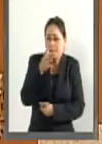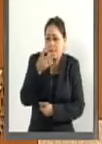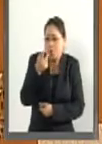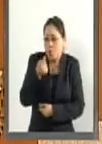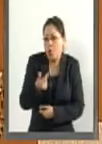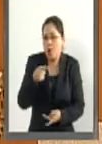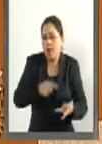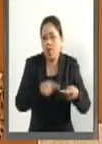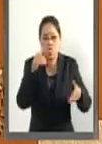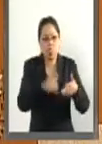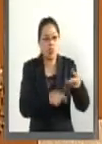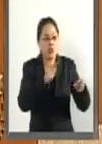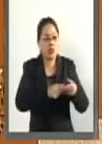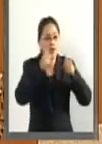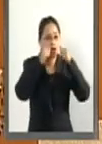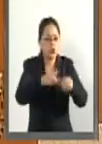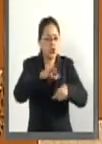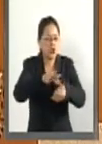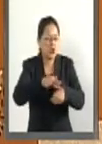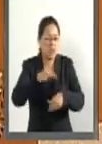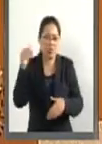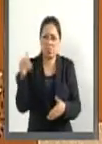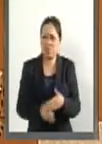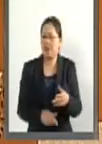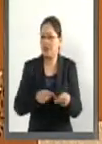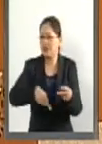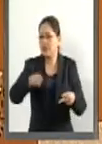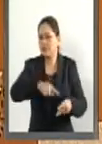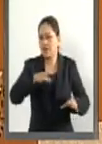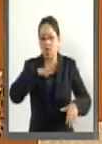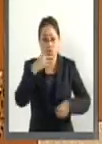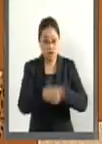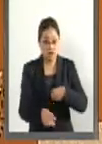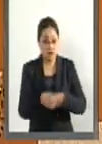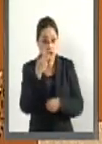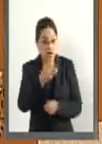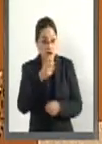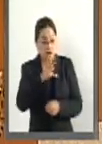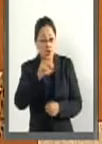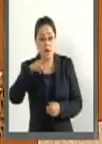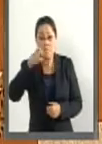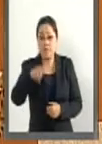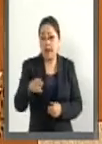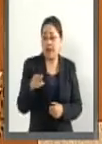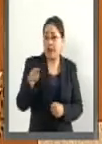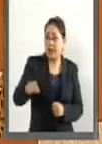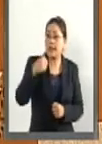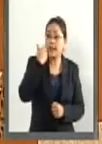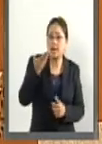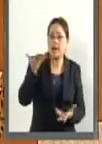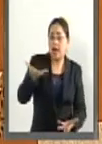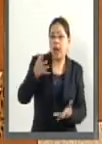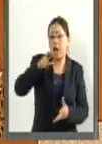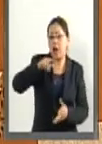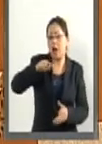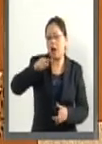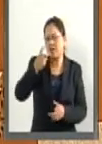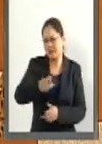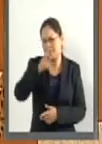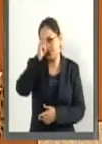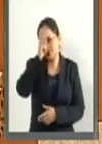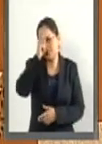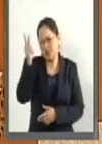una atención médica ineficiente, no solamente es un delito, es un crimen y algunos pueden pensar incluso que es un terrible